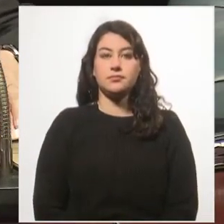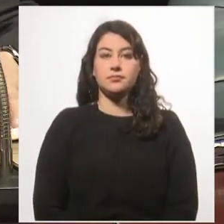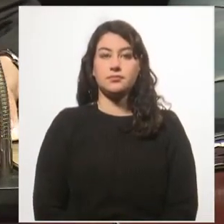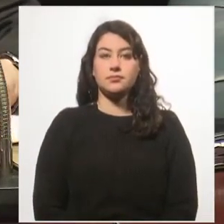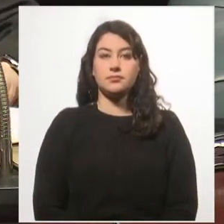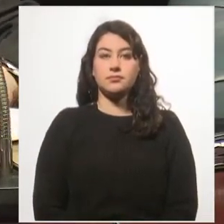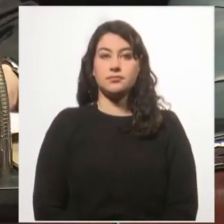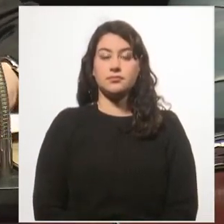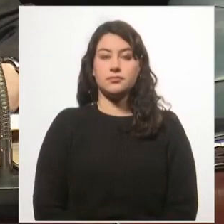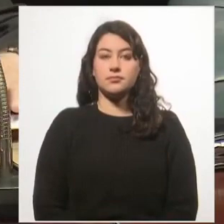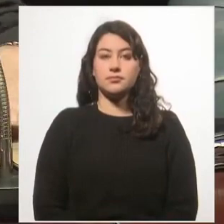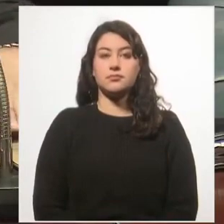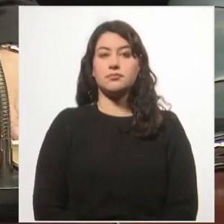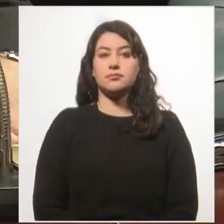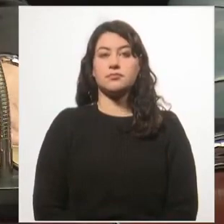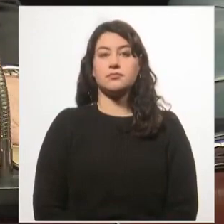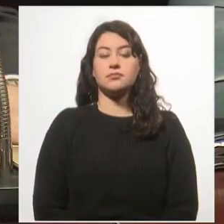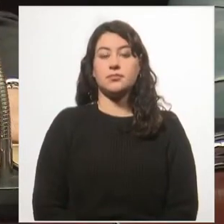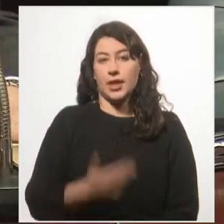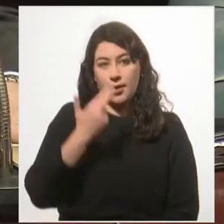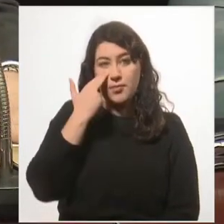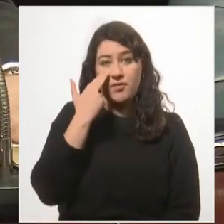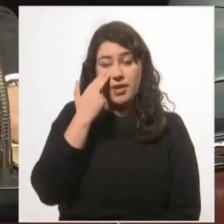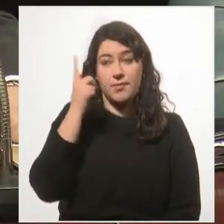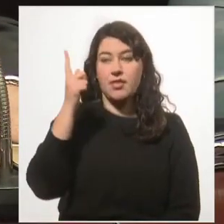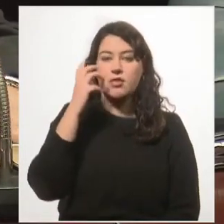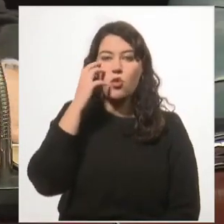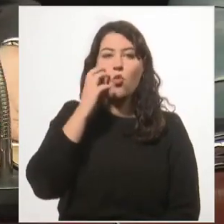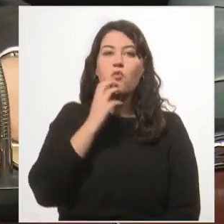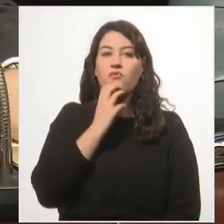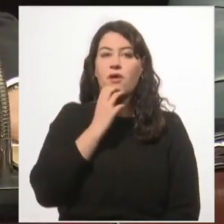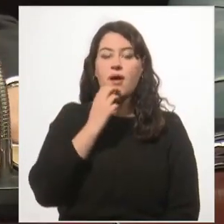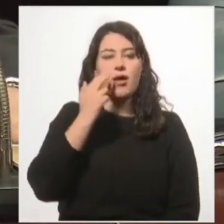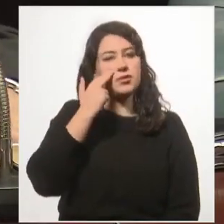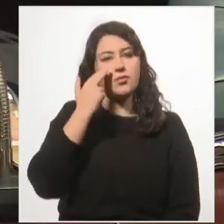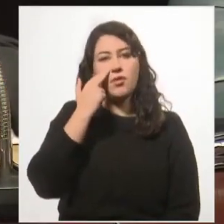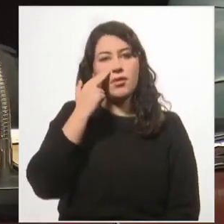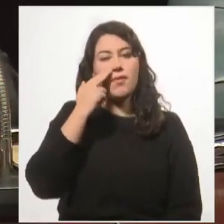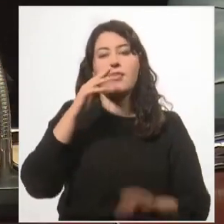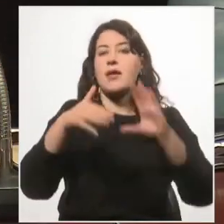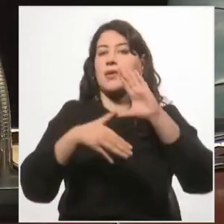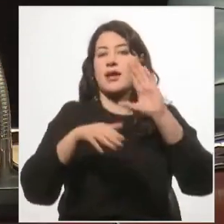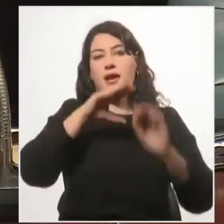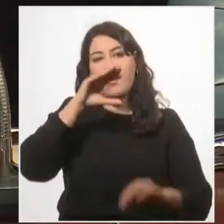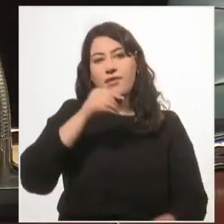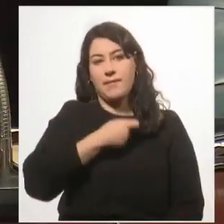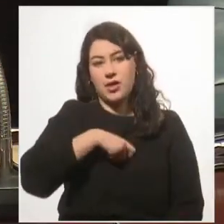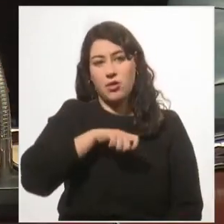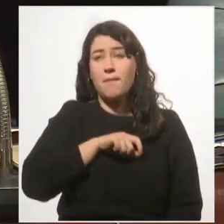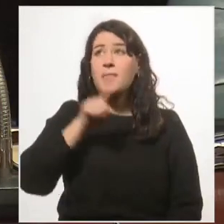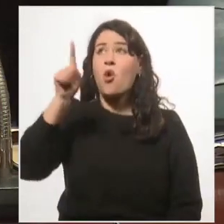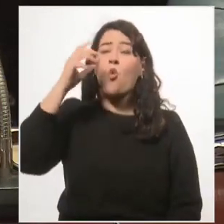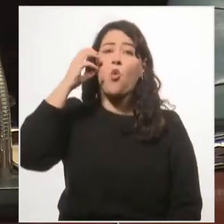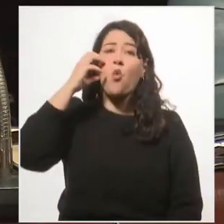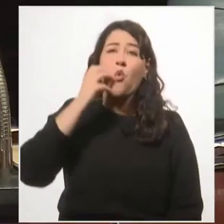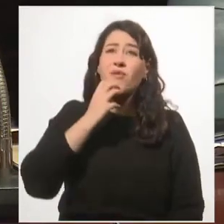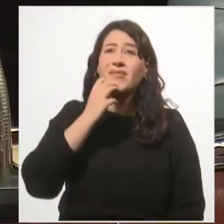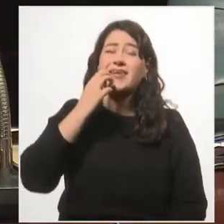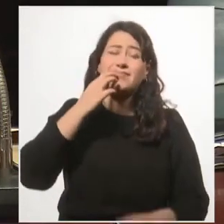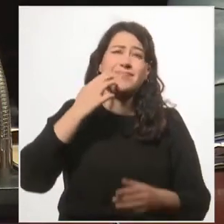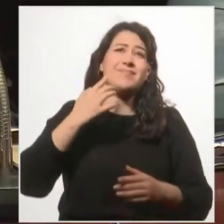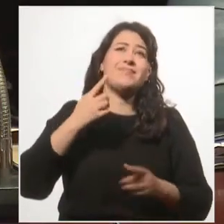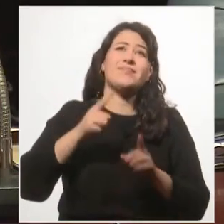El drama de Cuba es el drama de Hispanoamérica, pero en Cuba se ha dado con particular